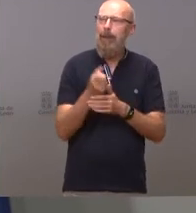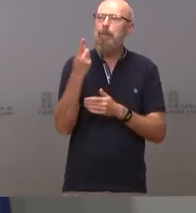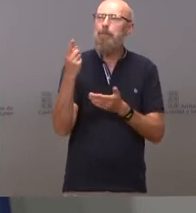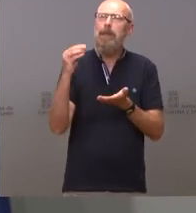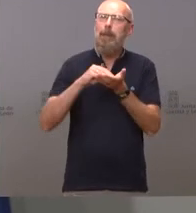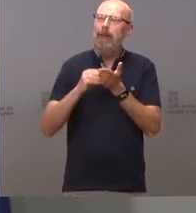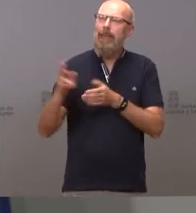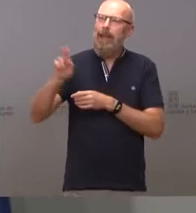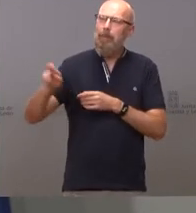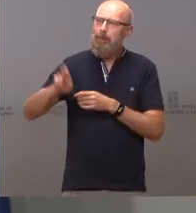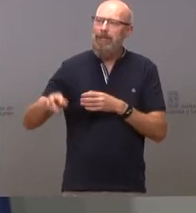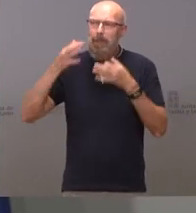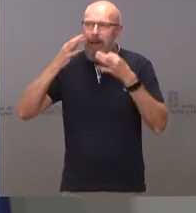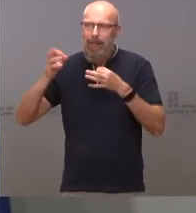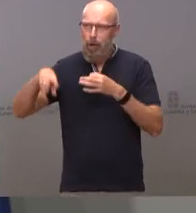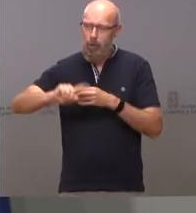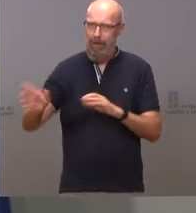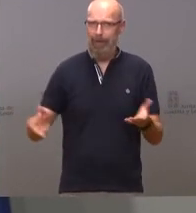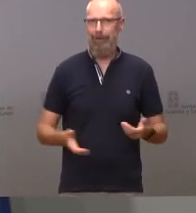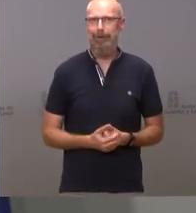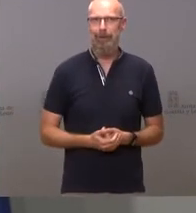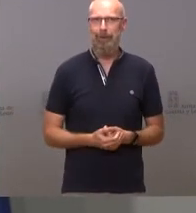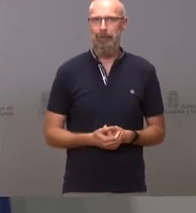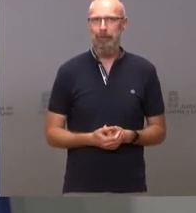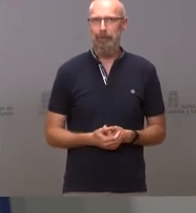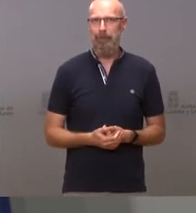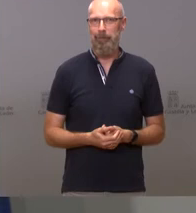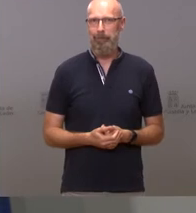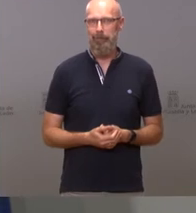no se convierte en verdad ya lo decía